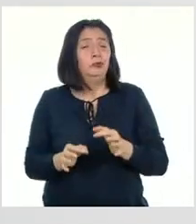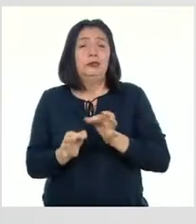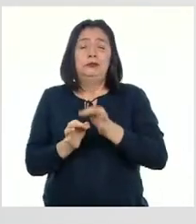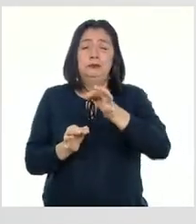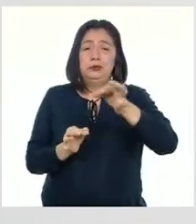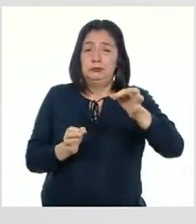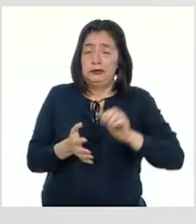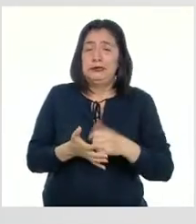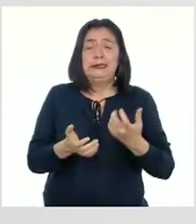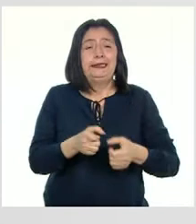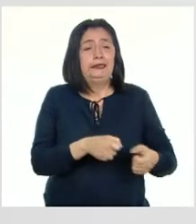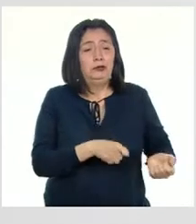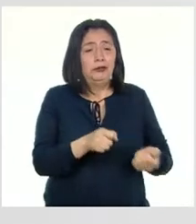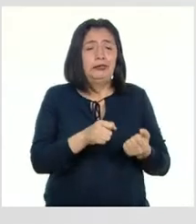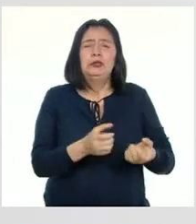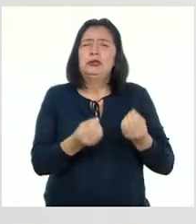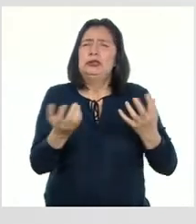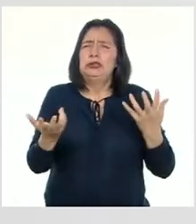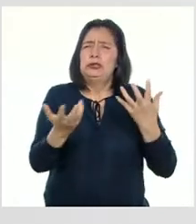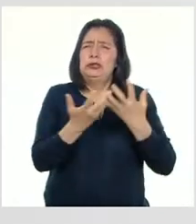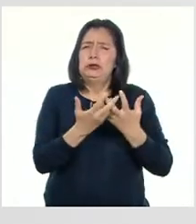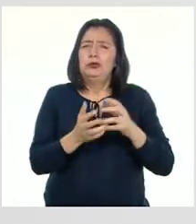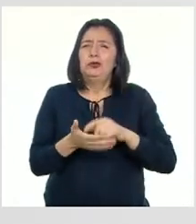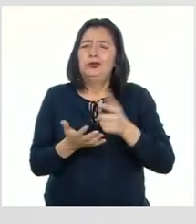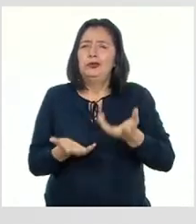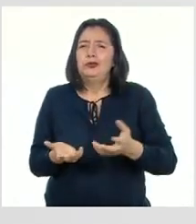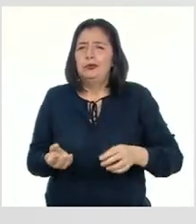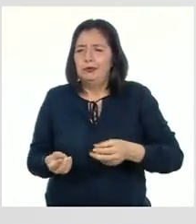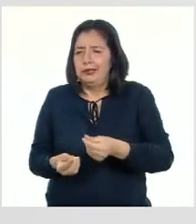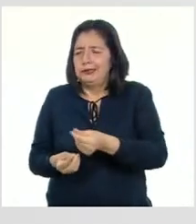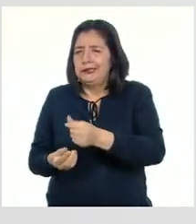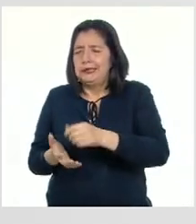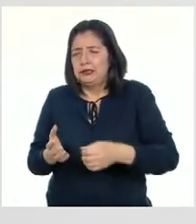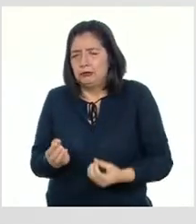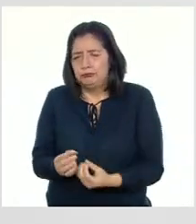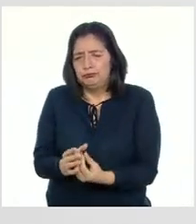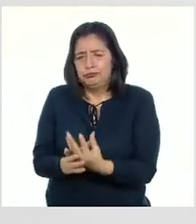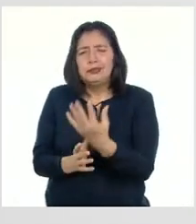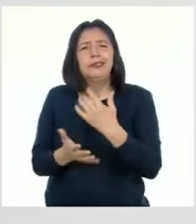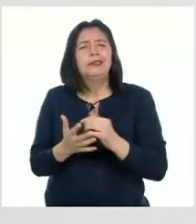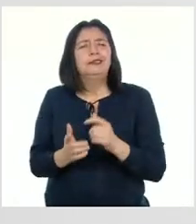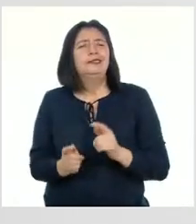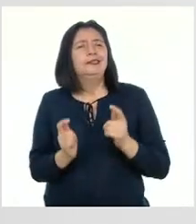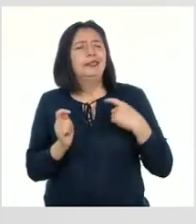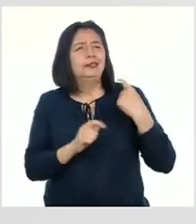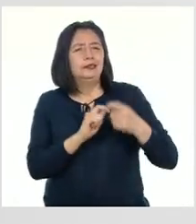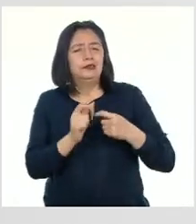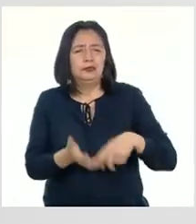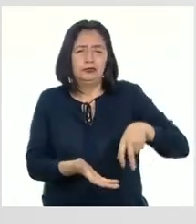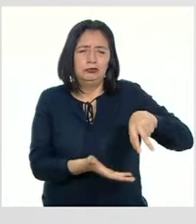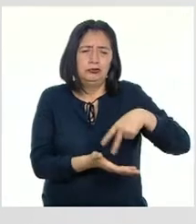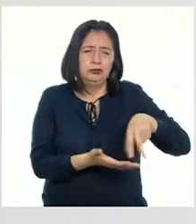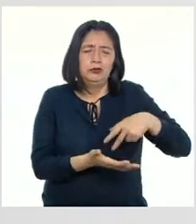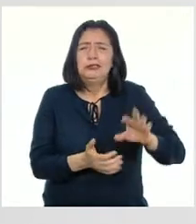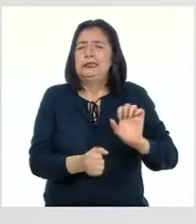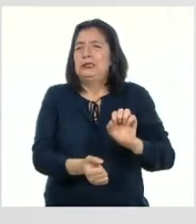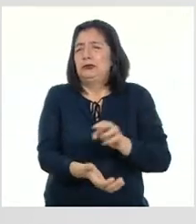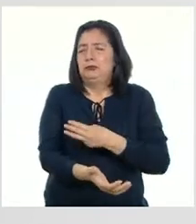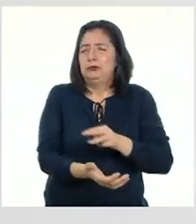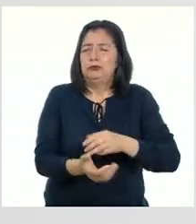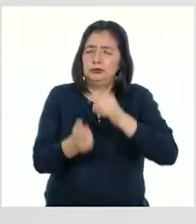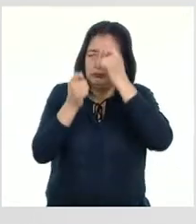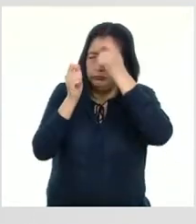del Perú los carnavales se relacionan con el cultivo de las tierras Según la tradición, los danzantes y músicos